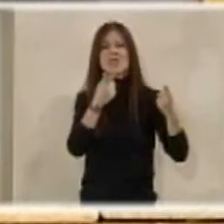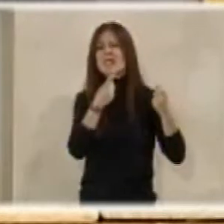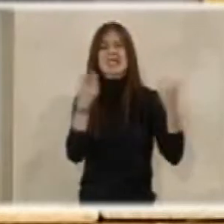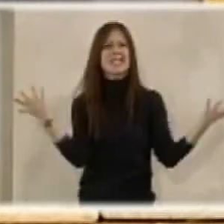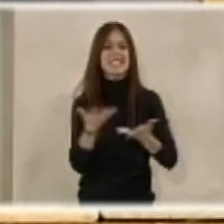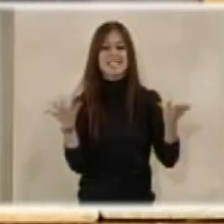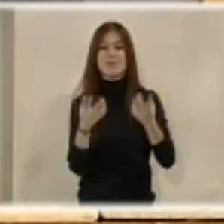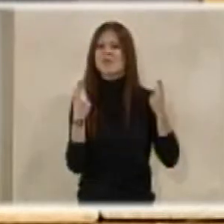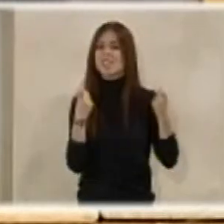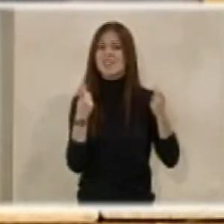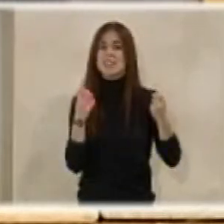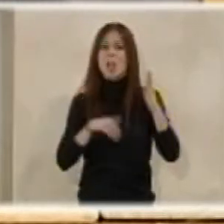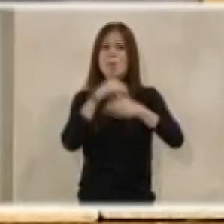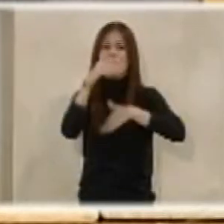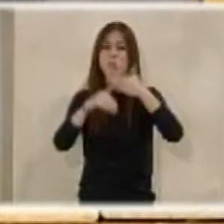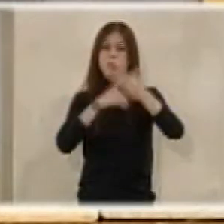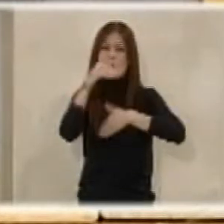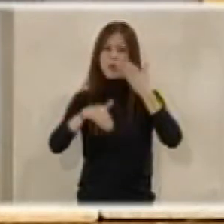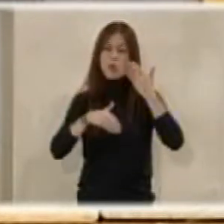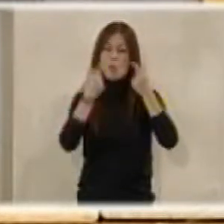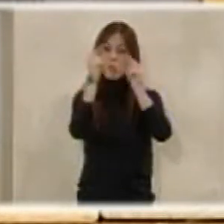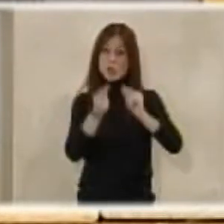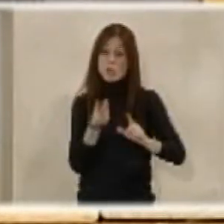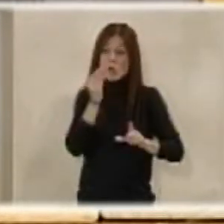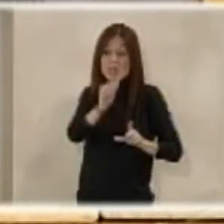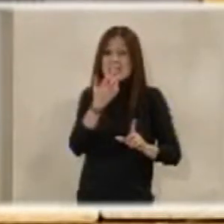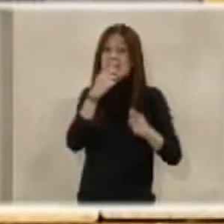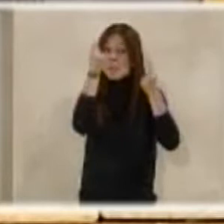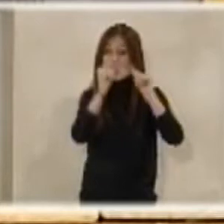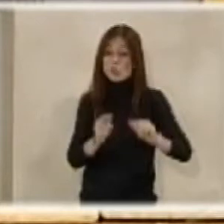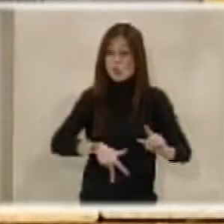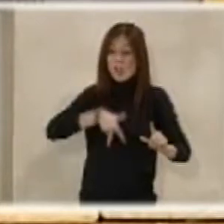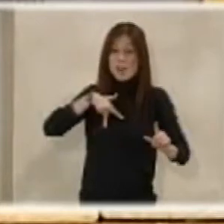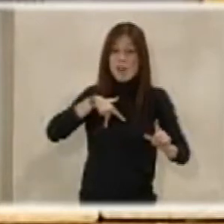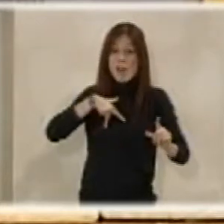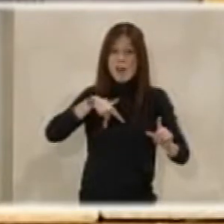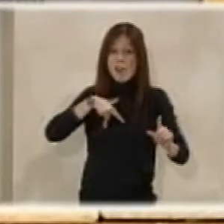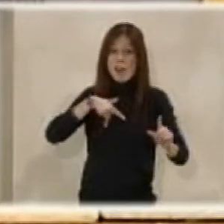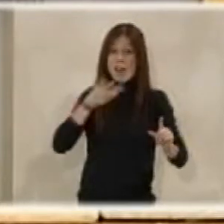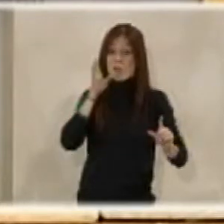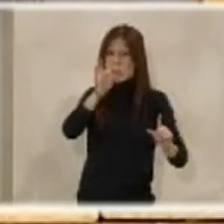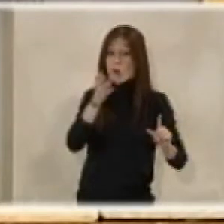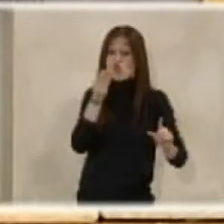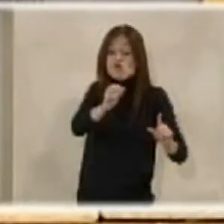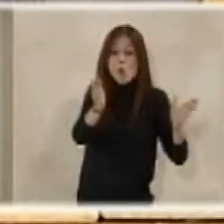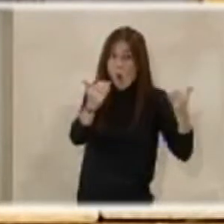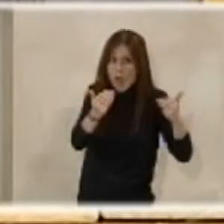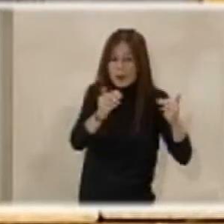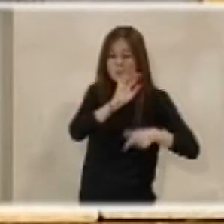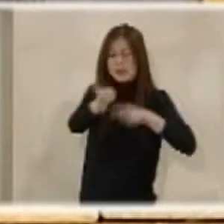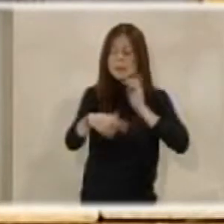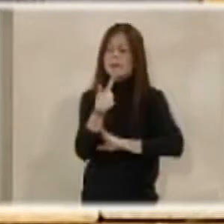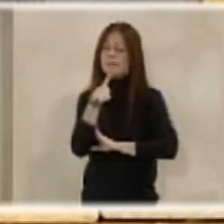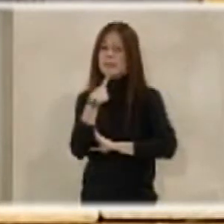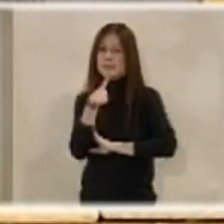imperiosa de la aprobación de los próximos presupuestos. Porque sin presupuestos generales del Estado va a ser muy difícil y más